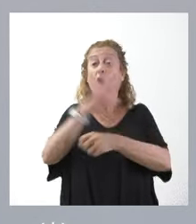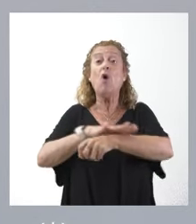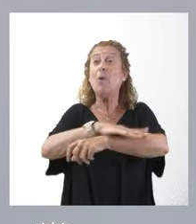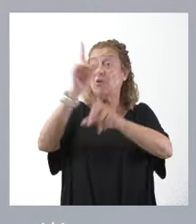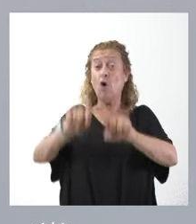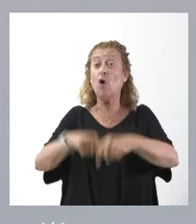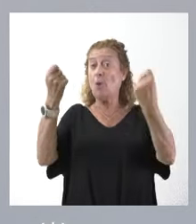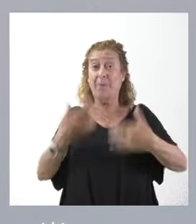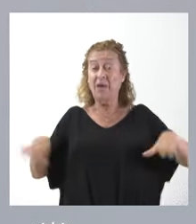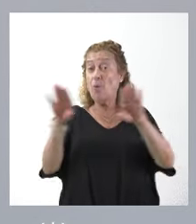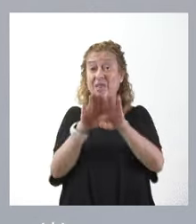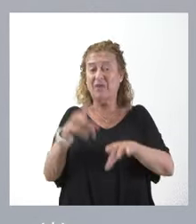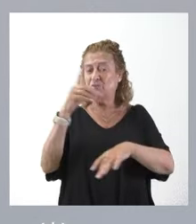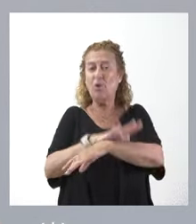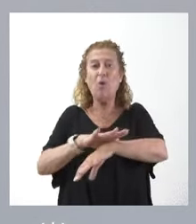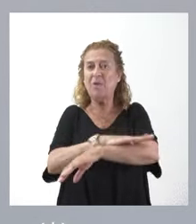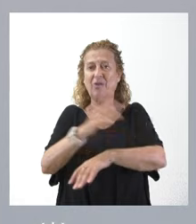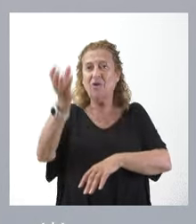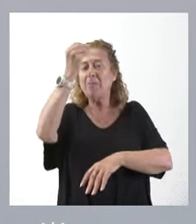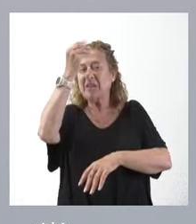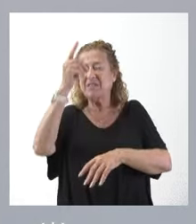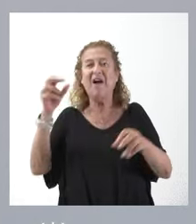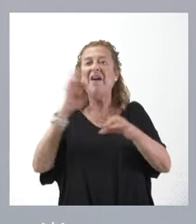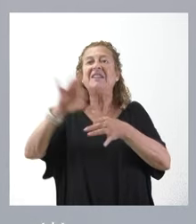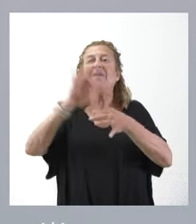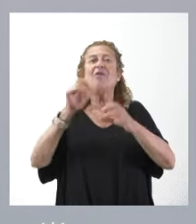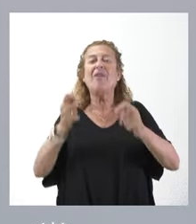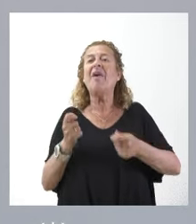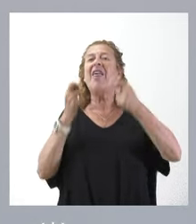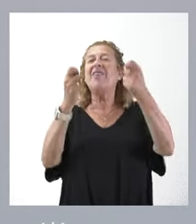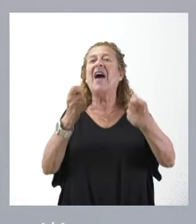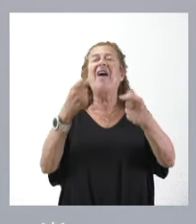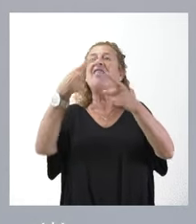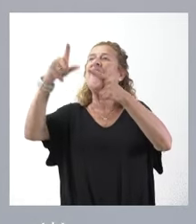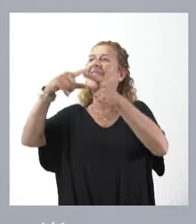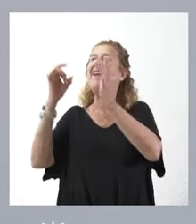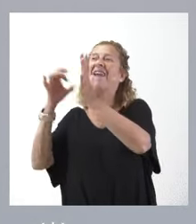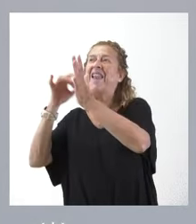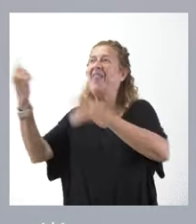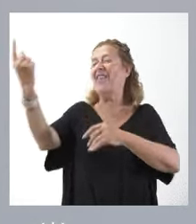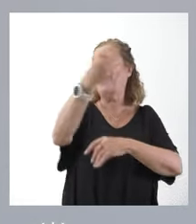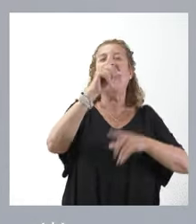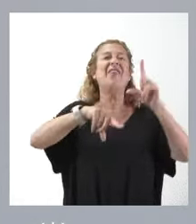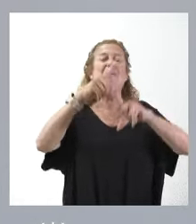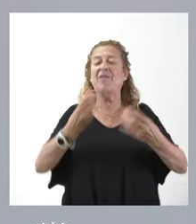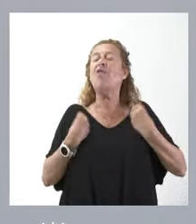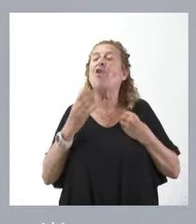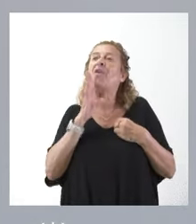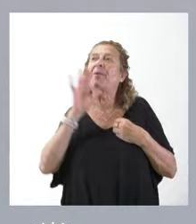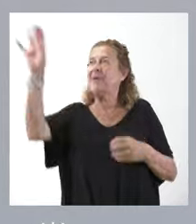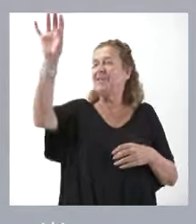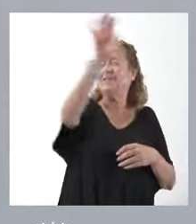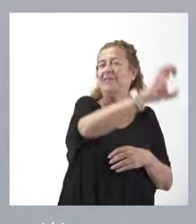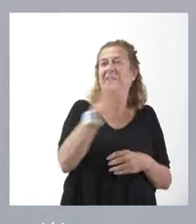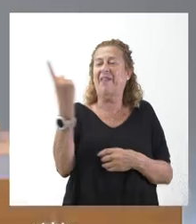es un Gobierno que considera que los servicios tienen que prestarse con distintas calidades en función de la parte del territorio donde vive